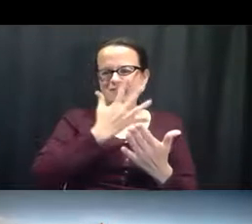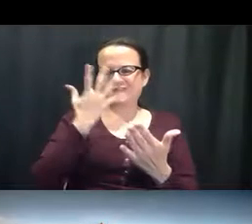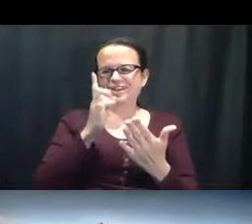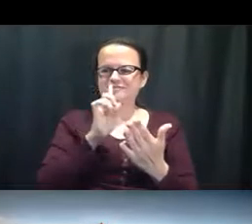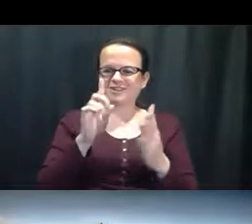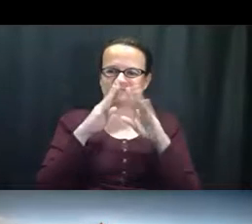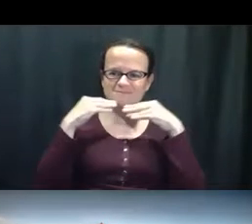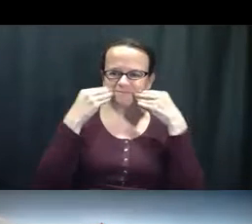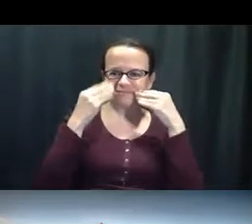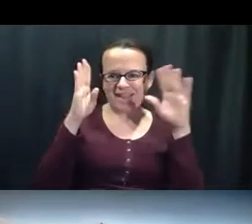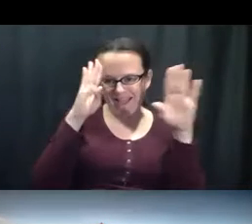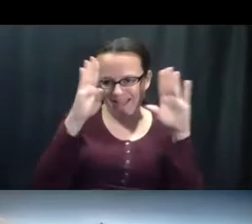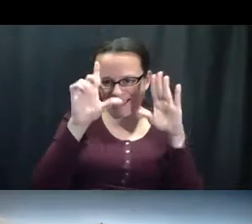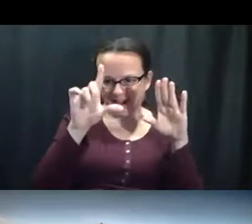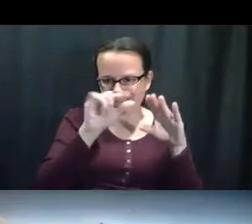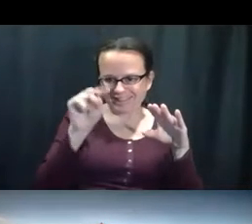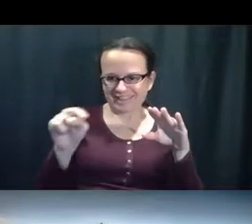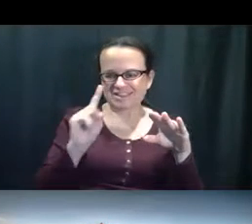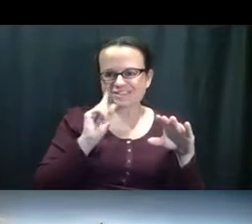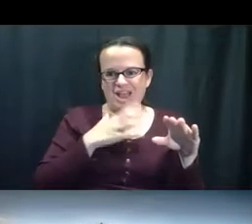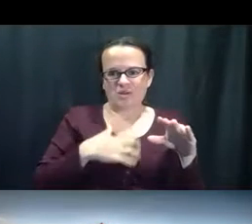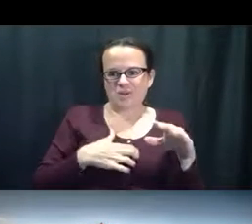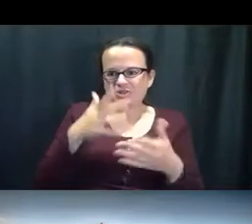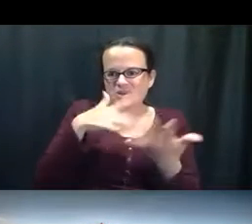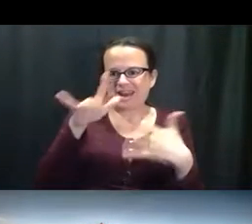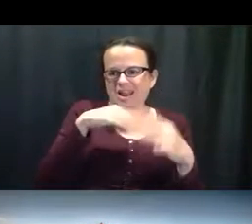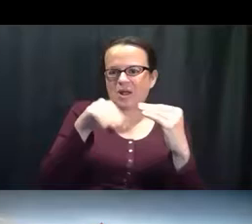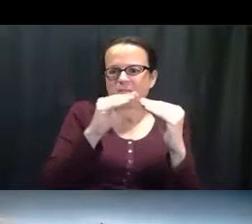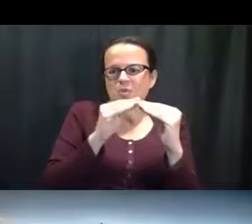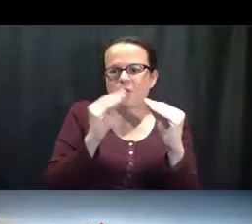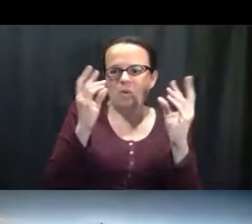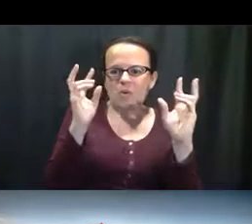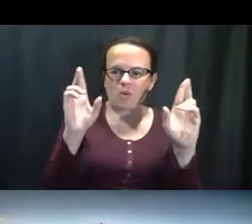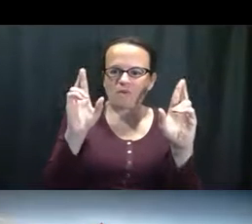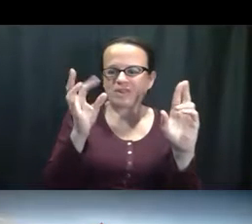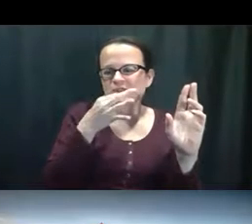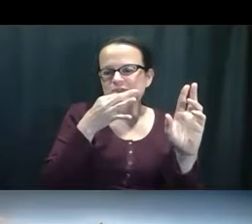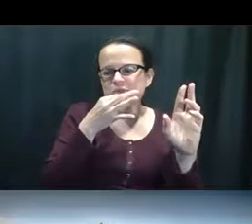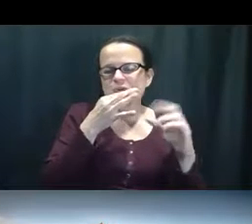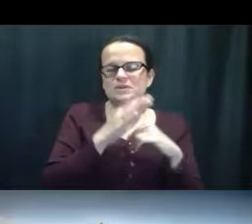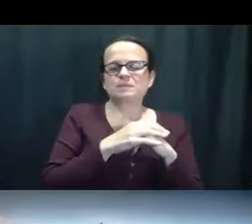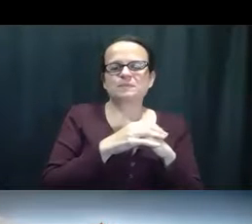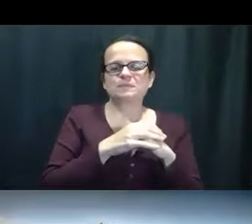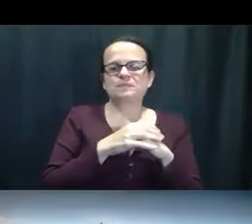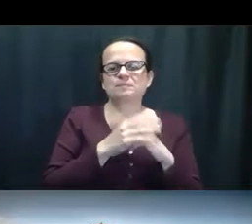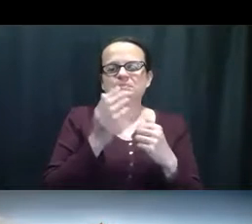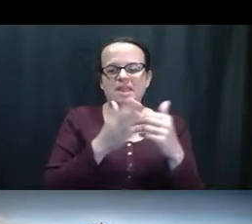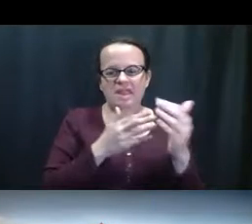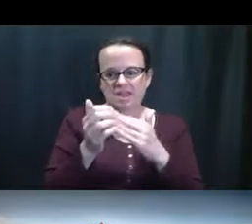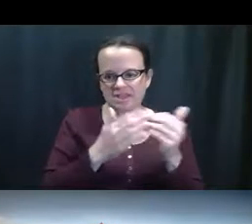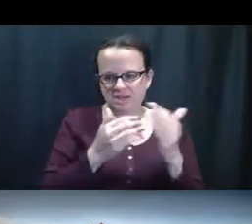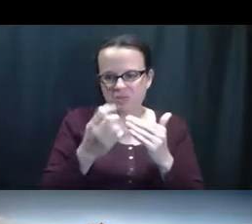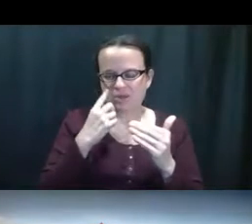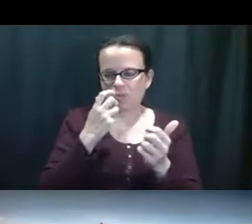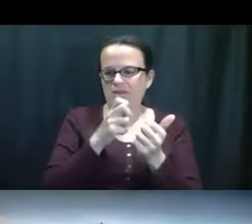Aliada. Así que les quedé mandando. Me gustaría que pudiéramos guiar un poco más. Espero que